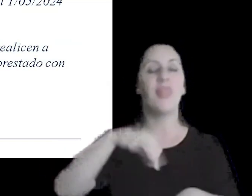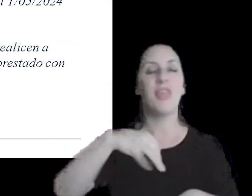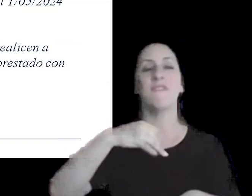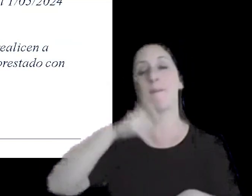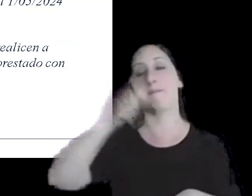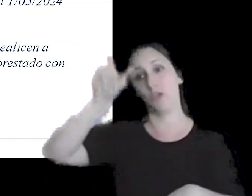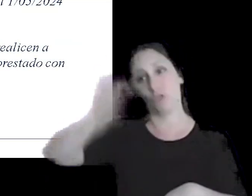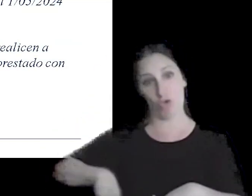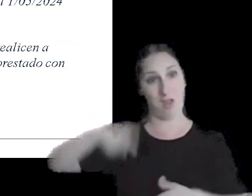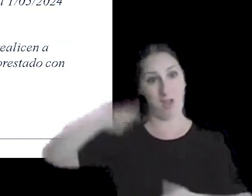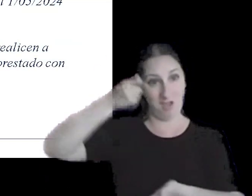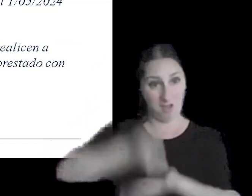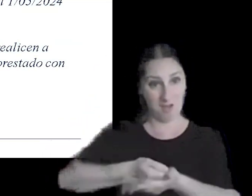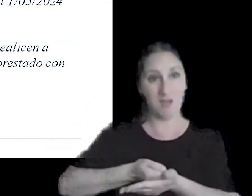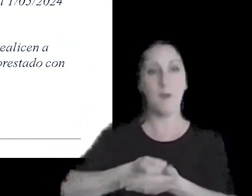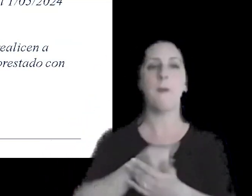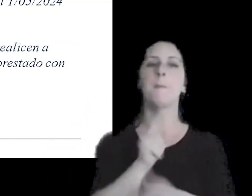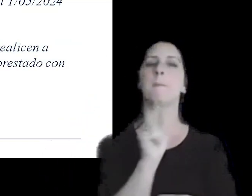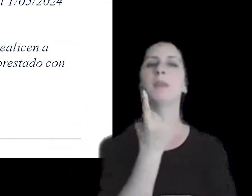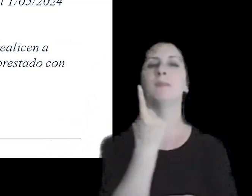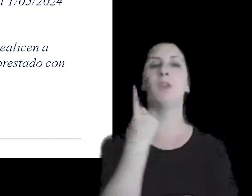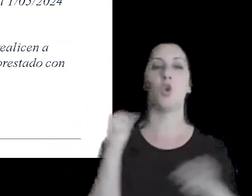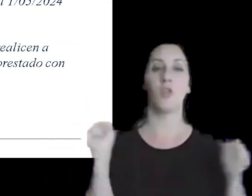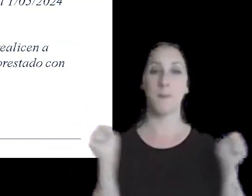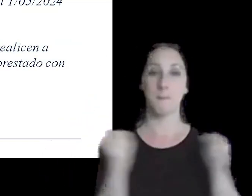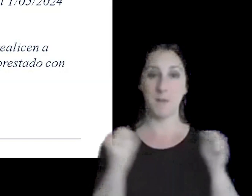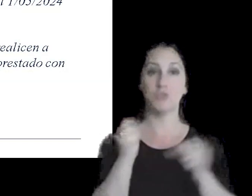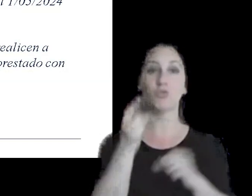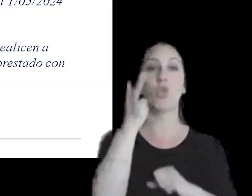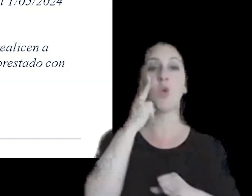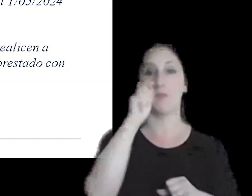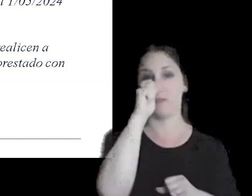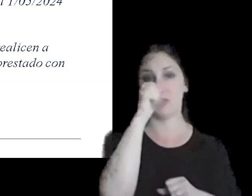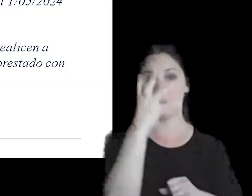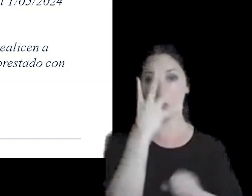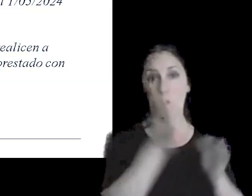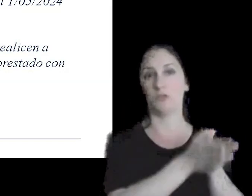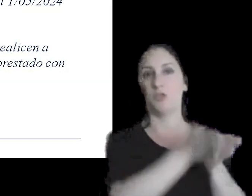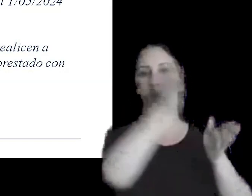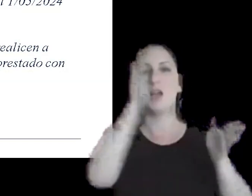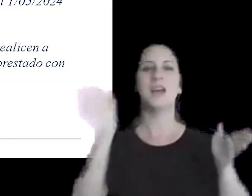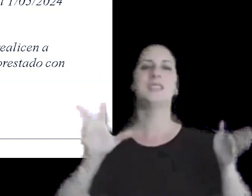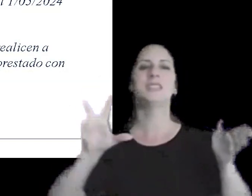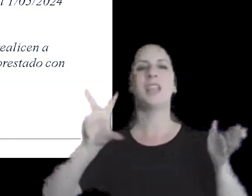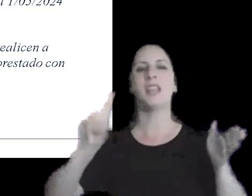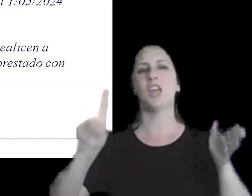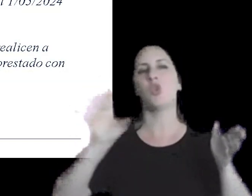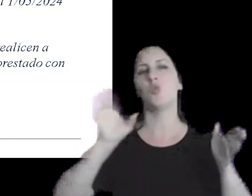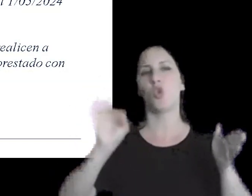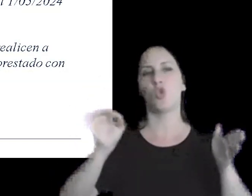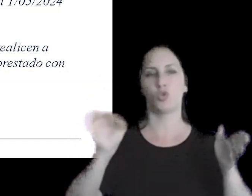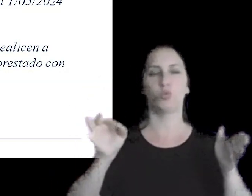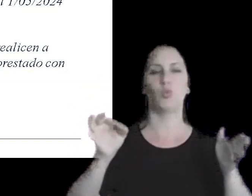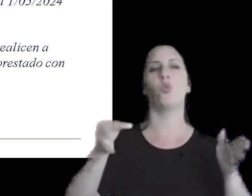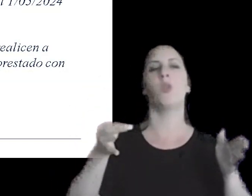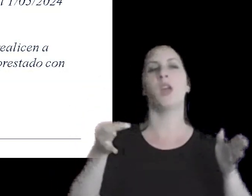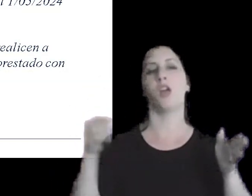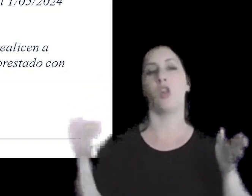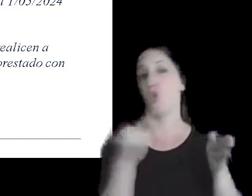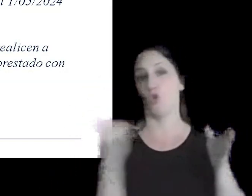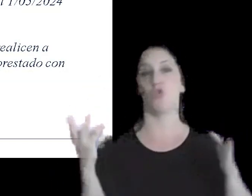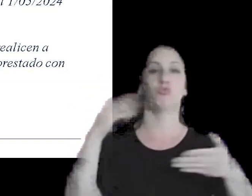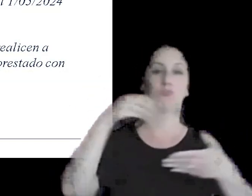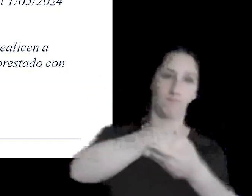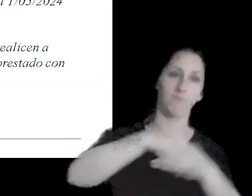contribuyente desde el primero de mayo del 2024 hasta el 31 de octubre ambos inclusive